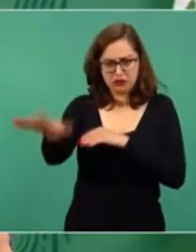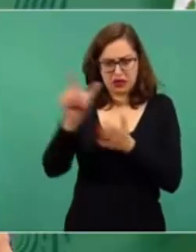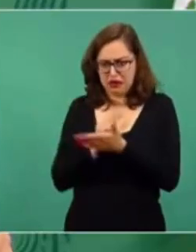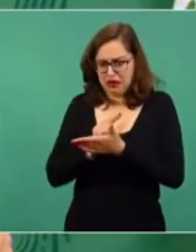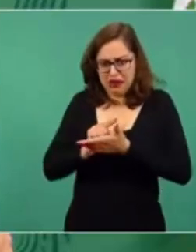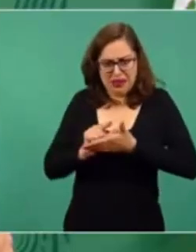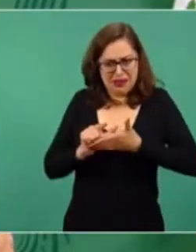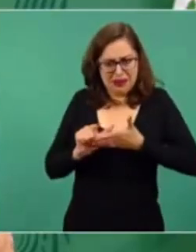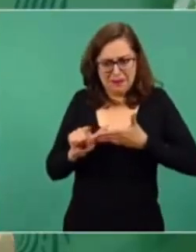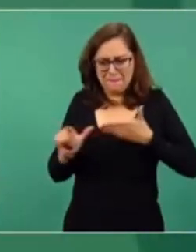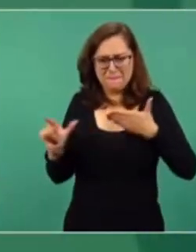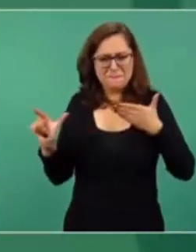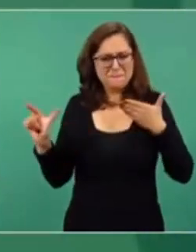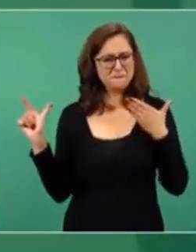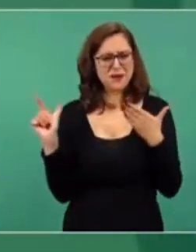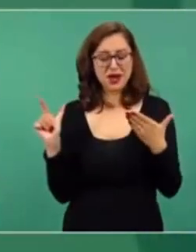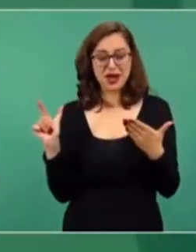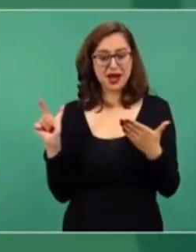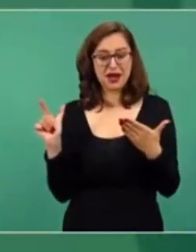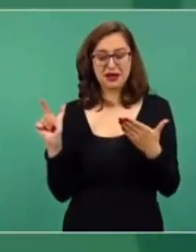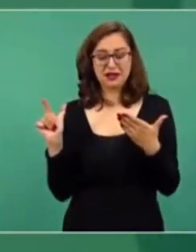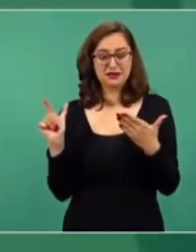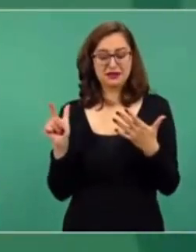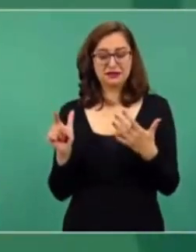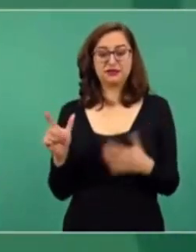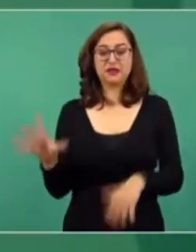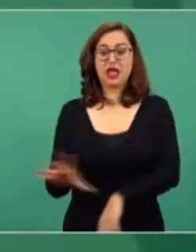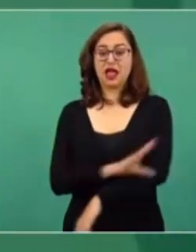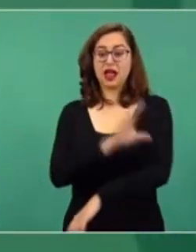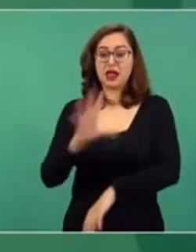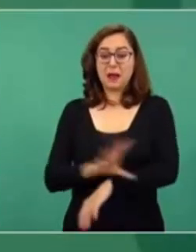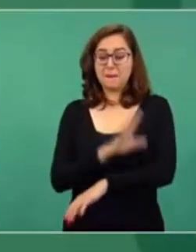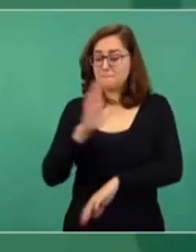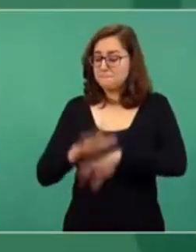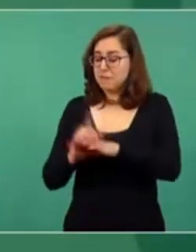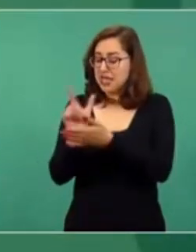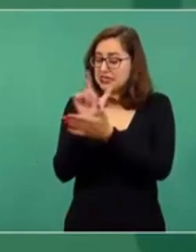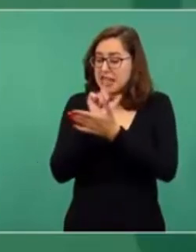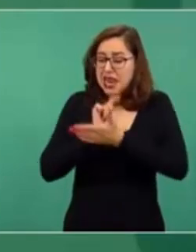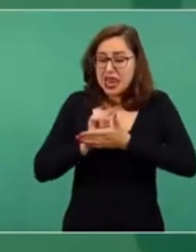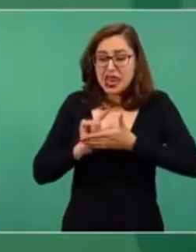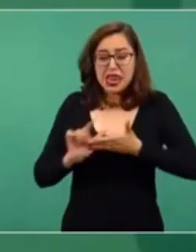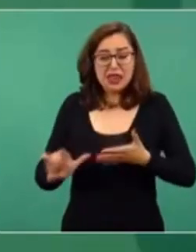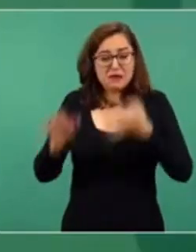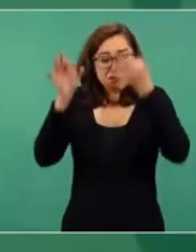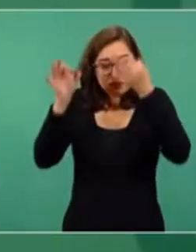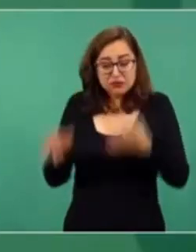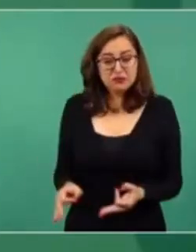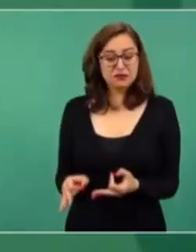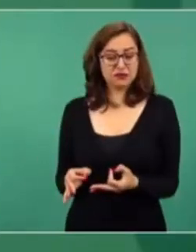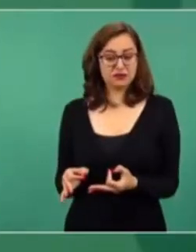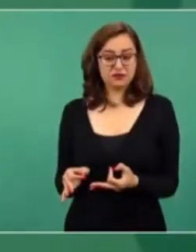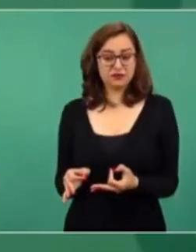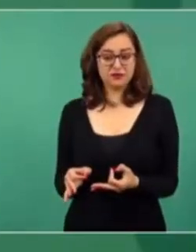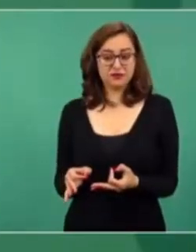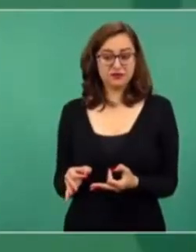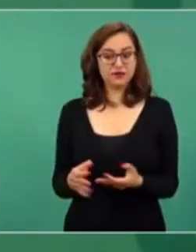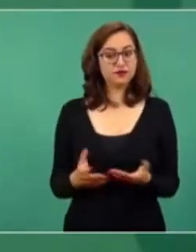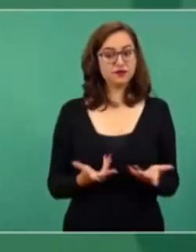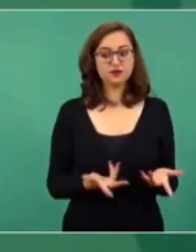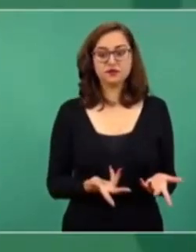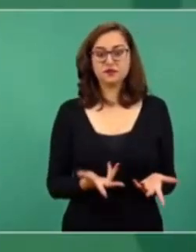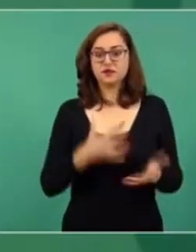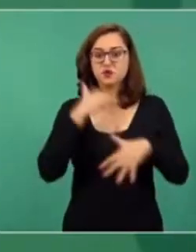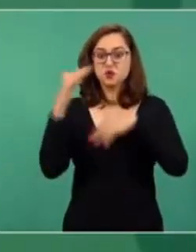es la generación de energía más limpia, no hay